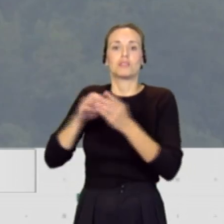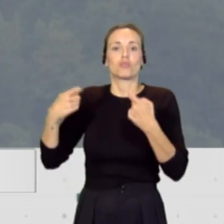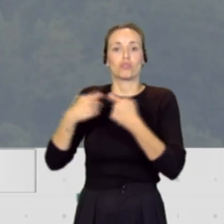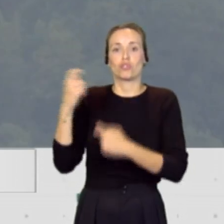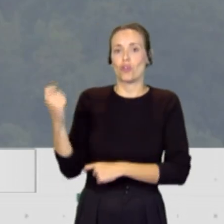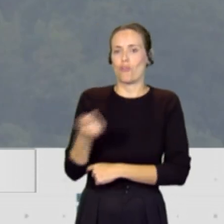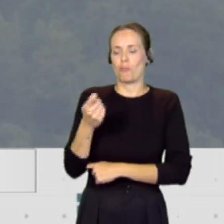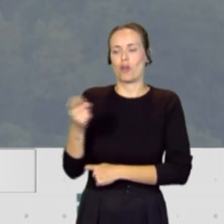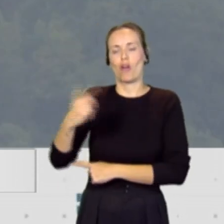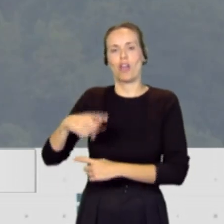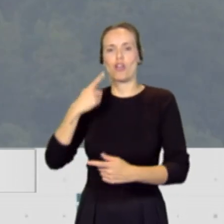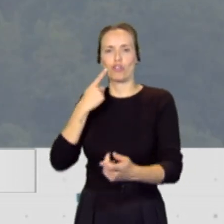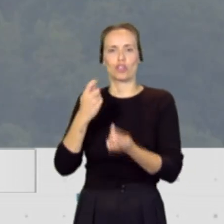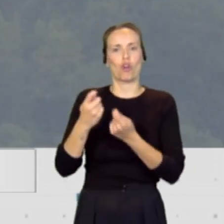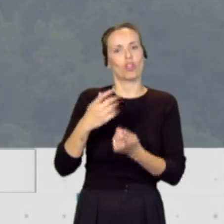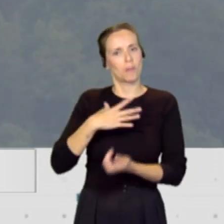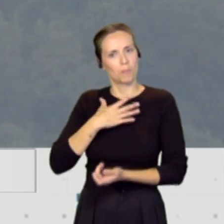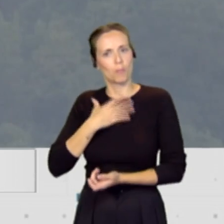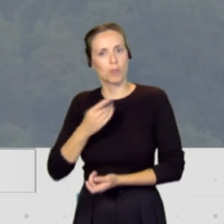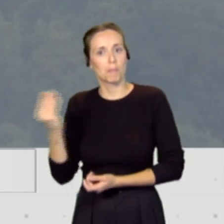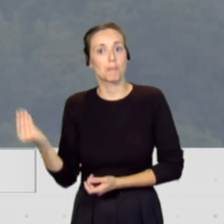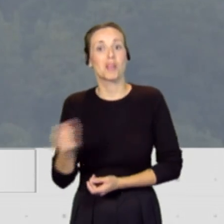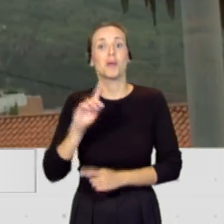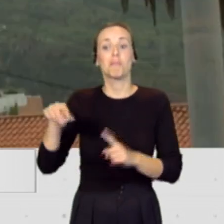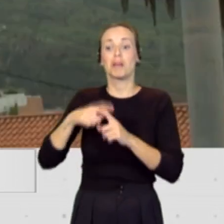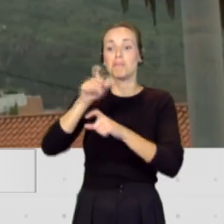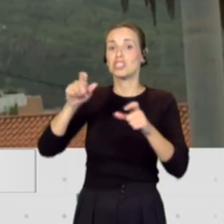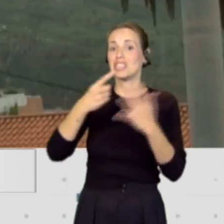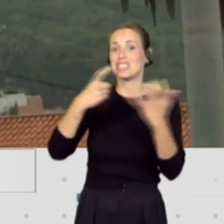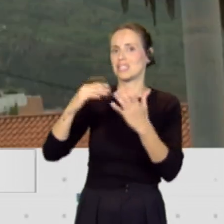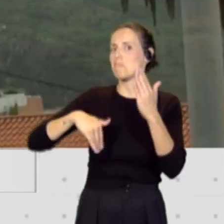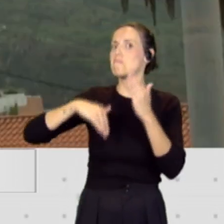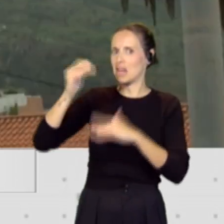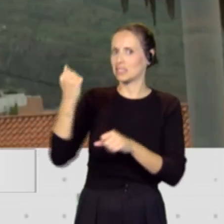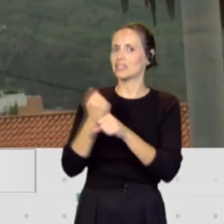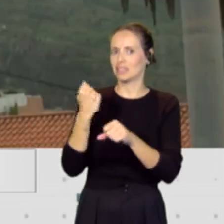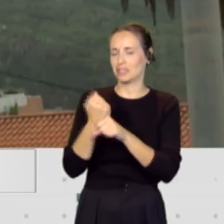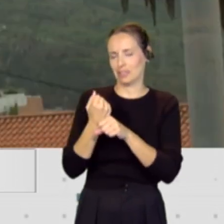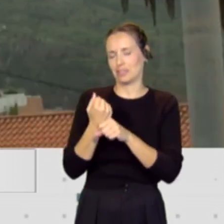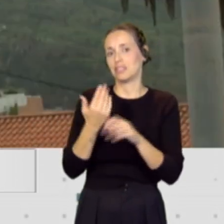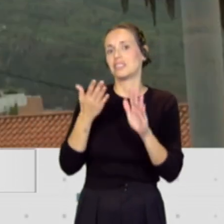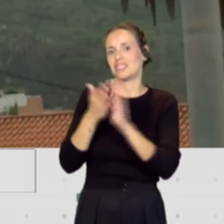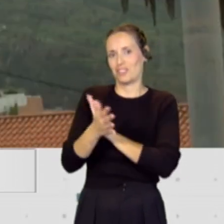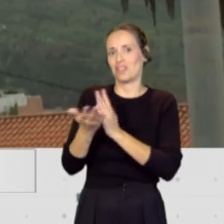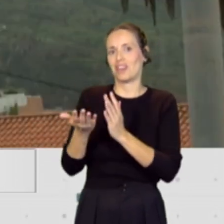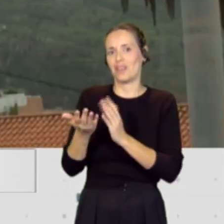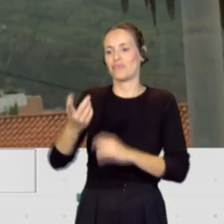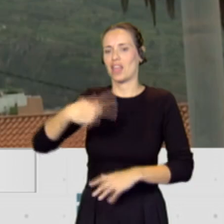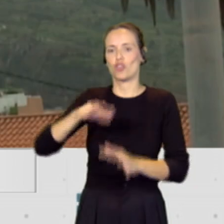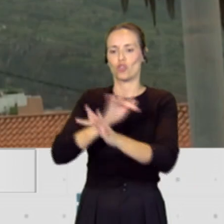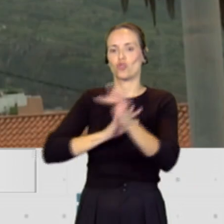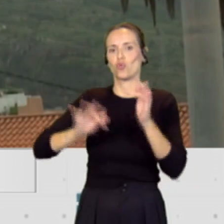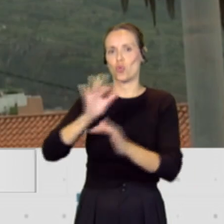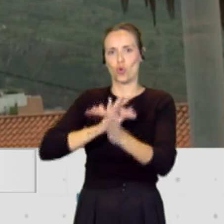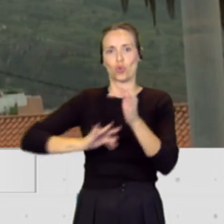bomberos y tenemos un dispositivo que supera las 600 personas, mucho más tiempo, se mantienen durante más tiempo